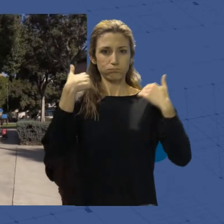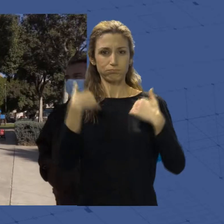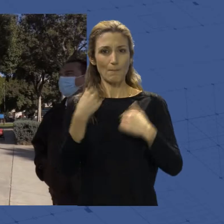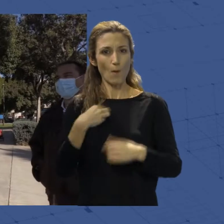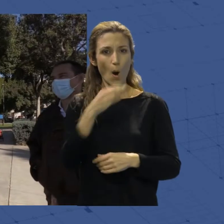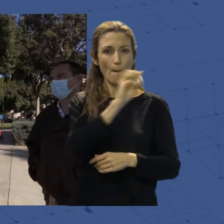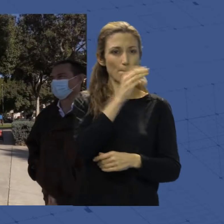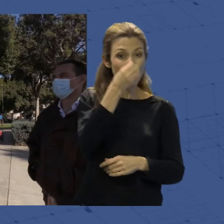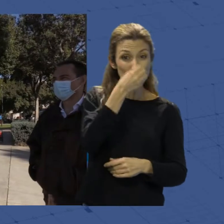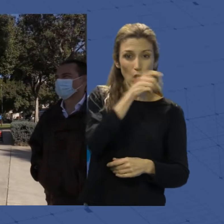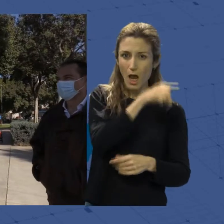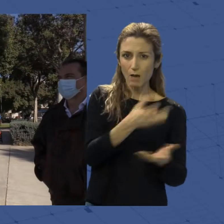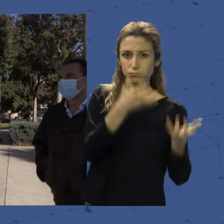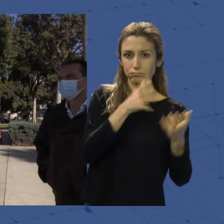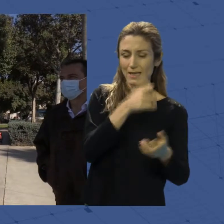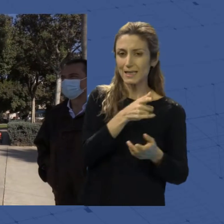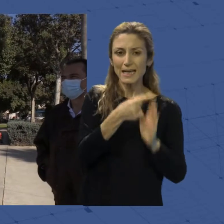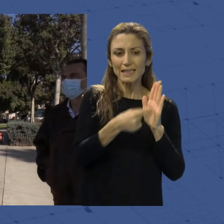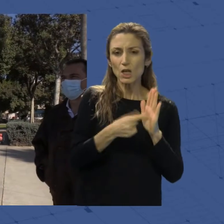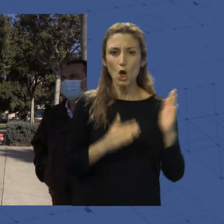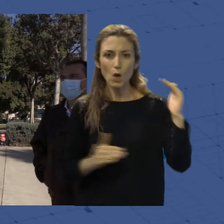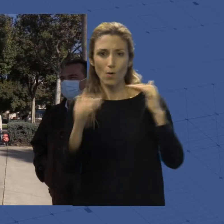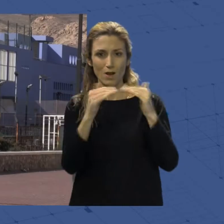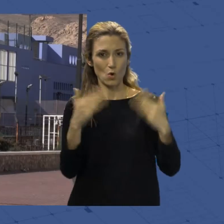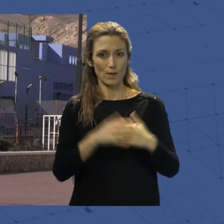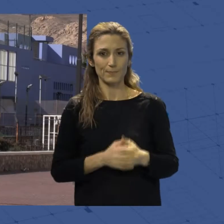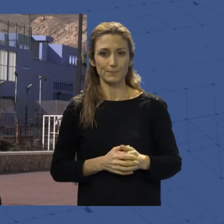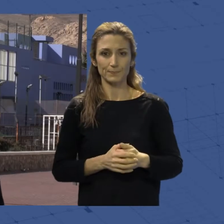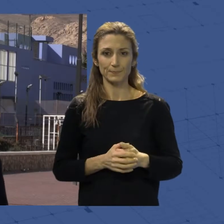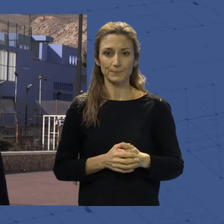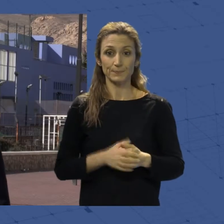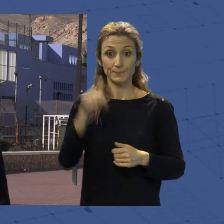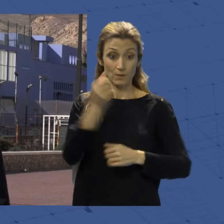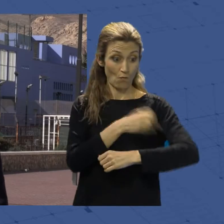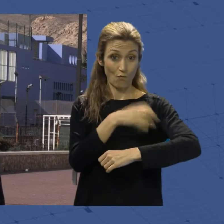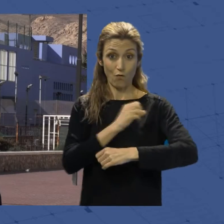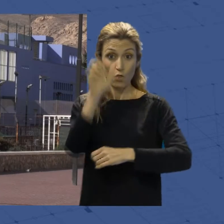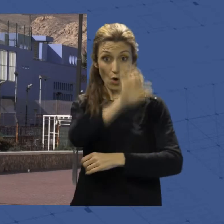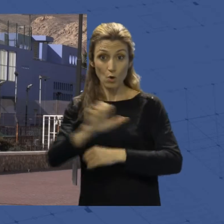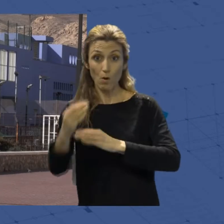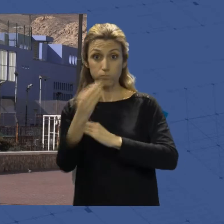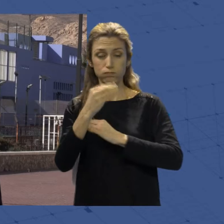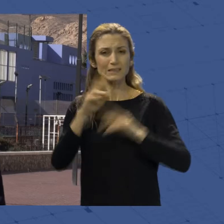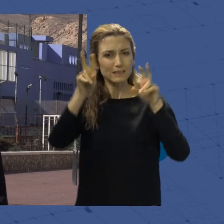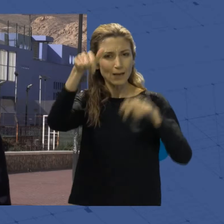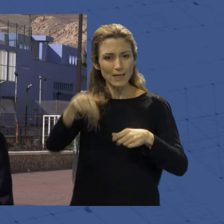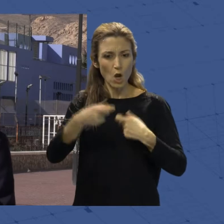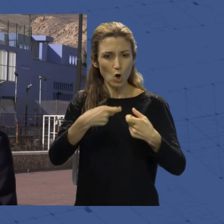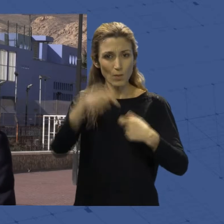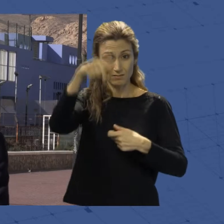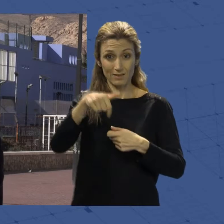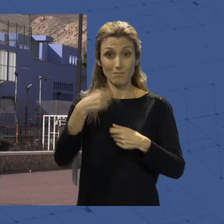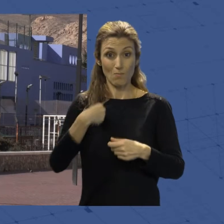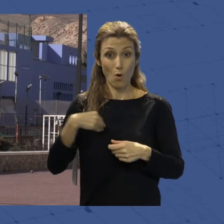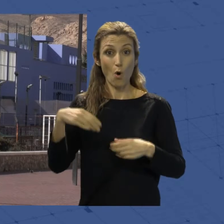y con el único fin de conseguir rédito electoral. Los fondos europeos para comercio en nuestra comunidad autónoma en Andalucía